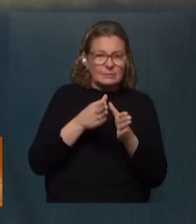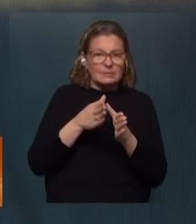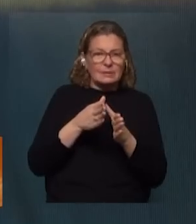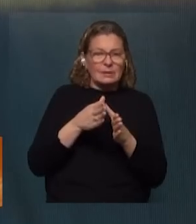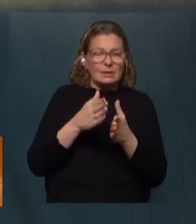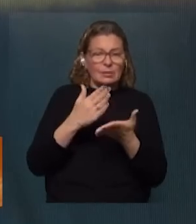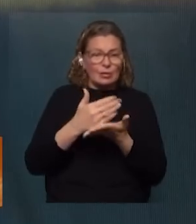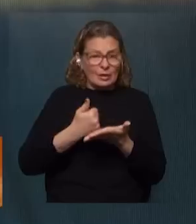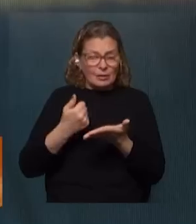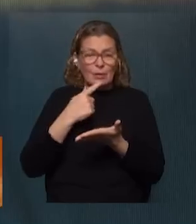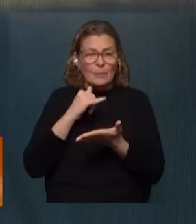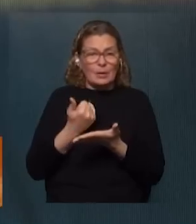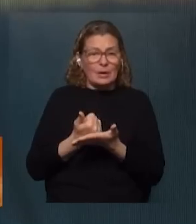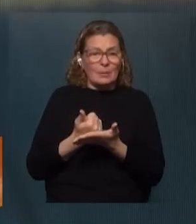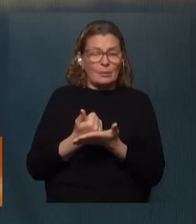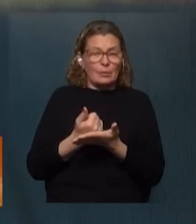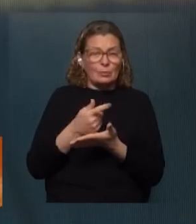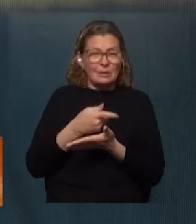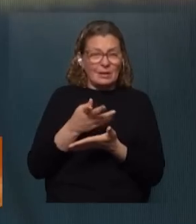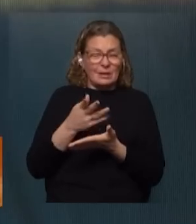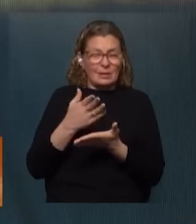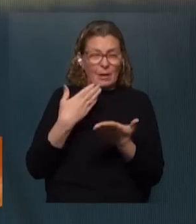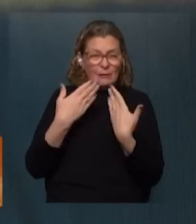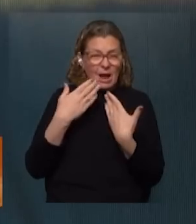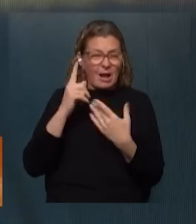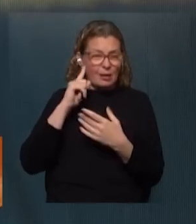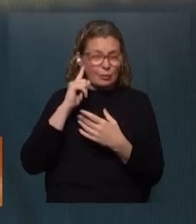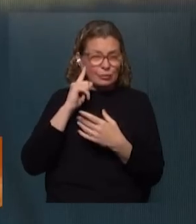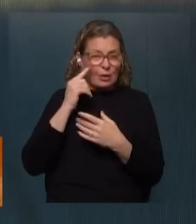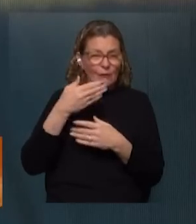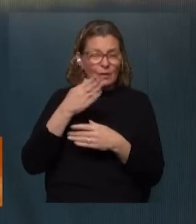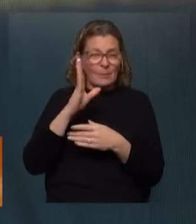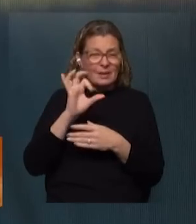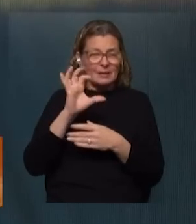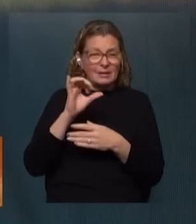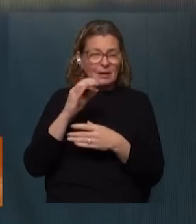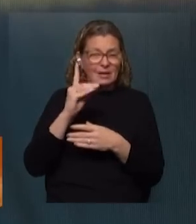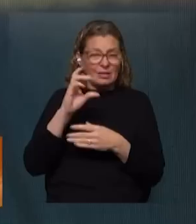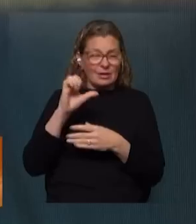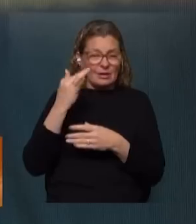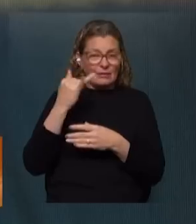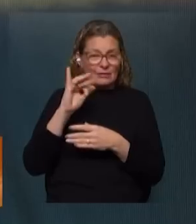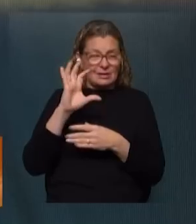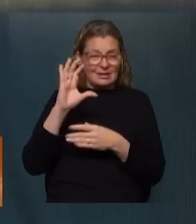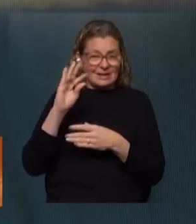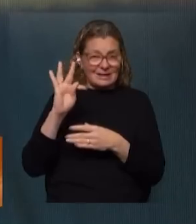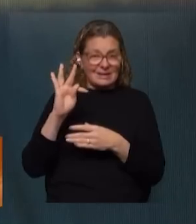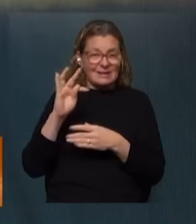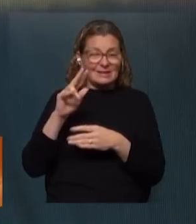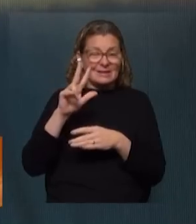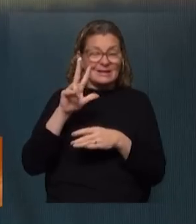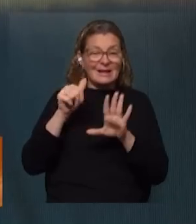exoneraciones por ejemplo ustedes creo que habrán escuchado decir que el BPS tiene un déficit de 650 millones de dólares